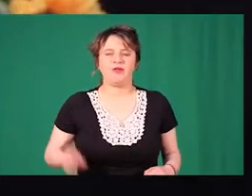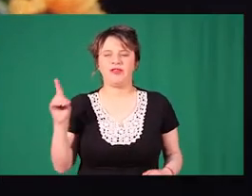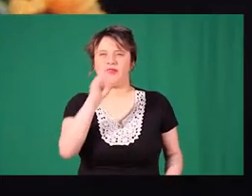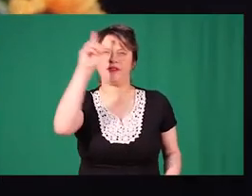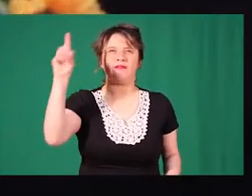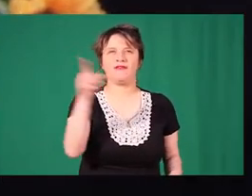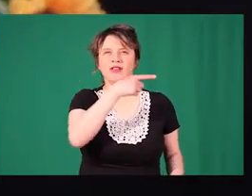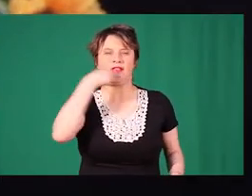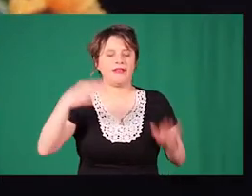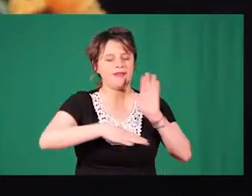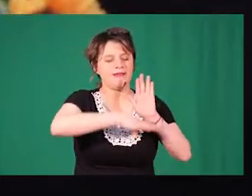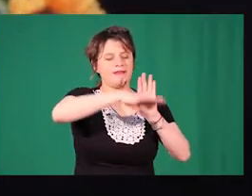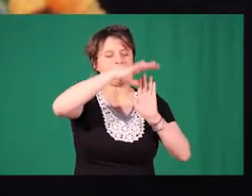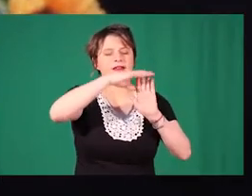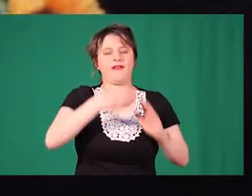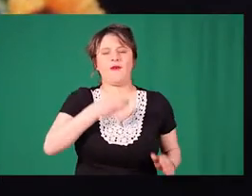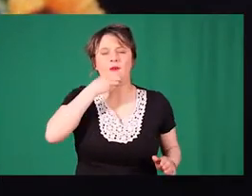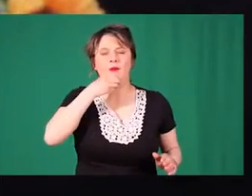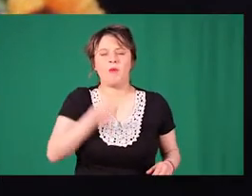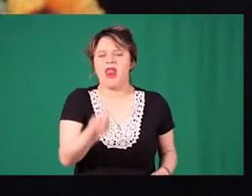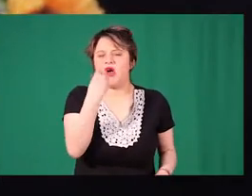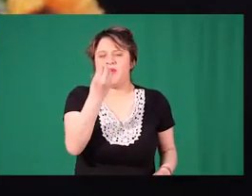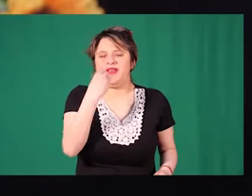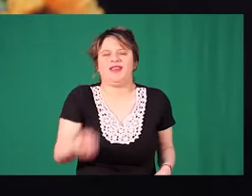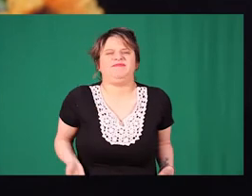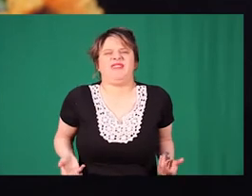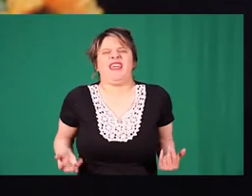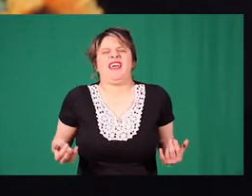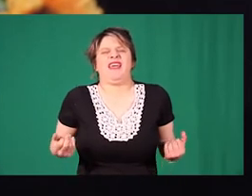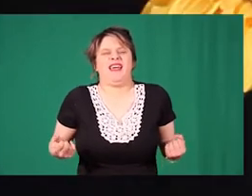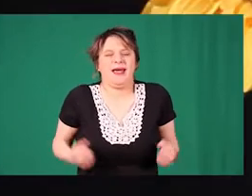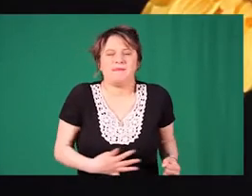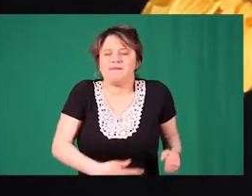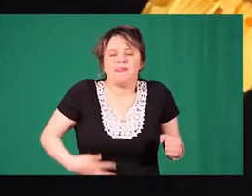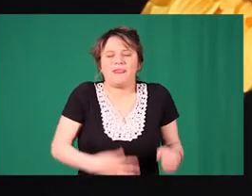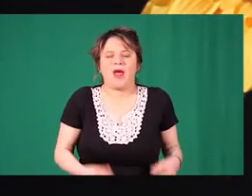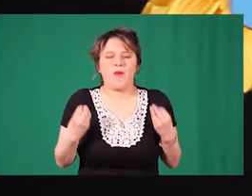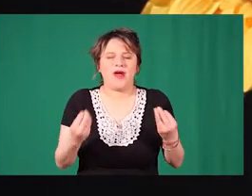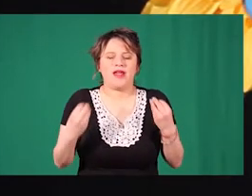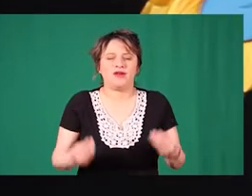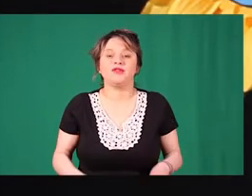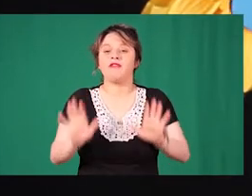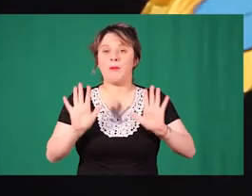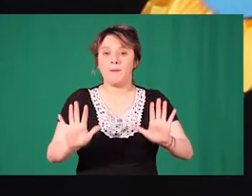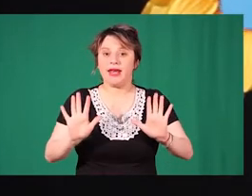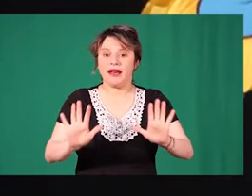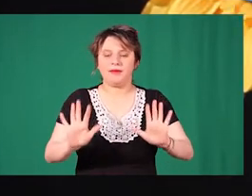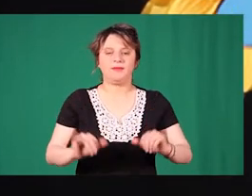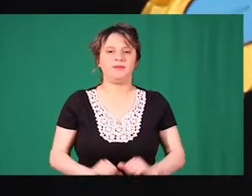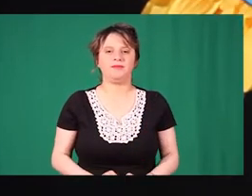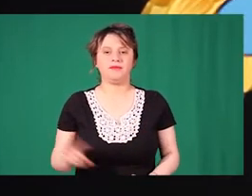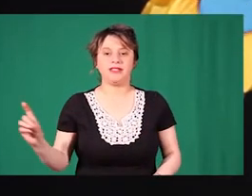Cuando esa abejita esté llenita de néctar, me la comeré ¡Qué sabroso! Solo me toca